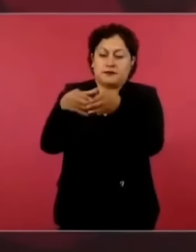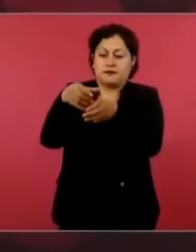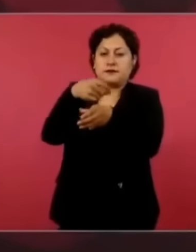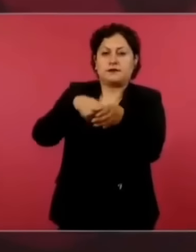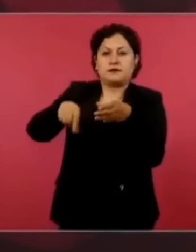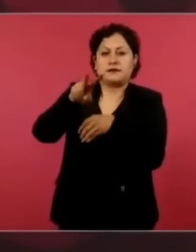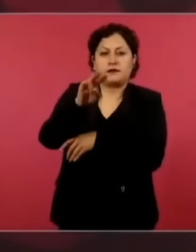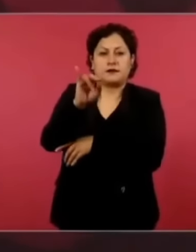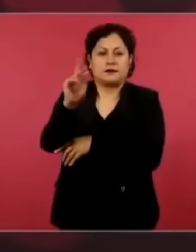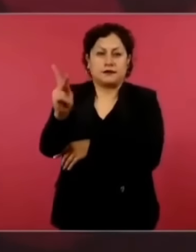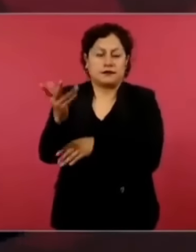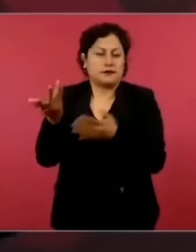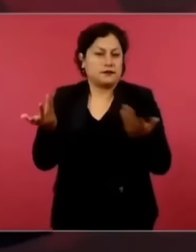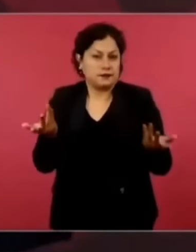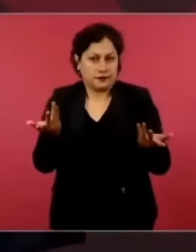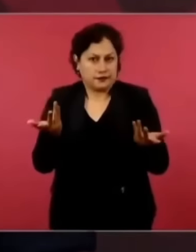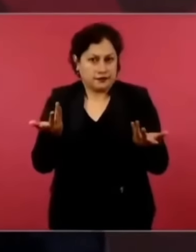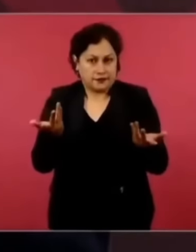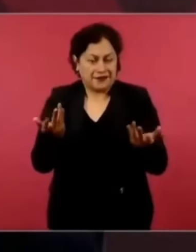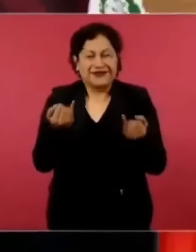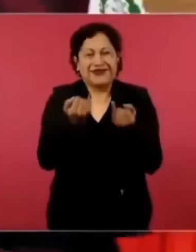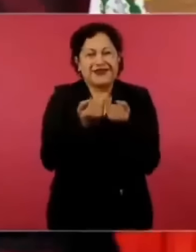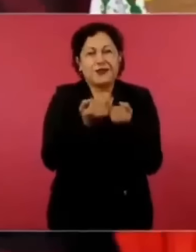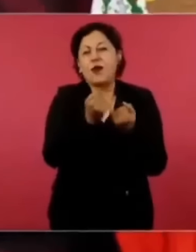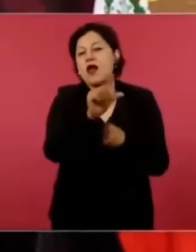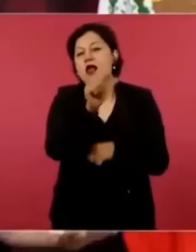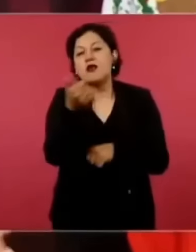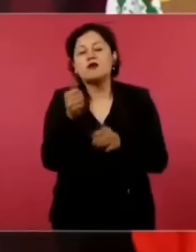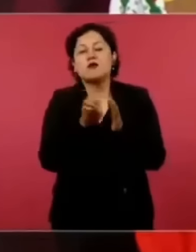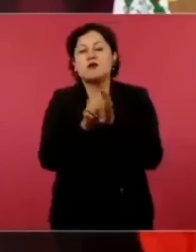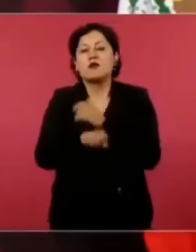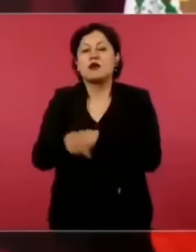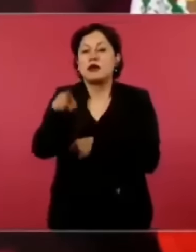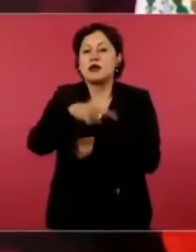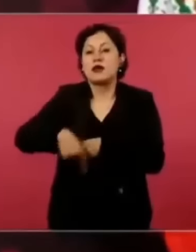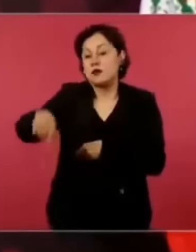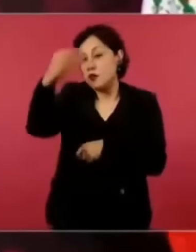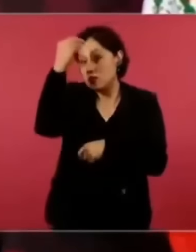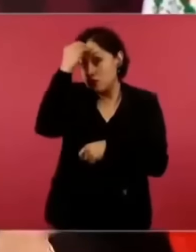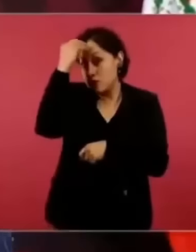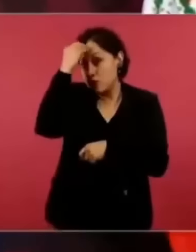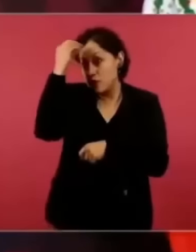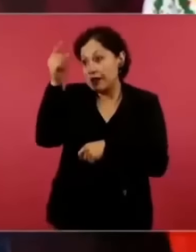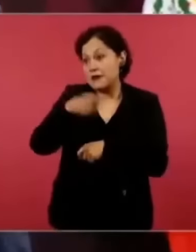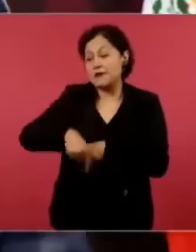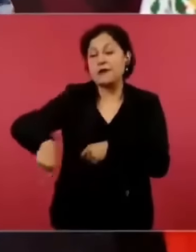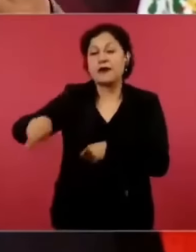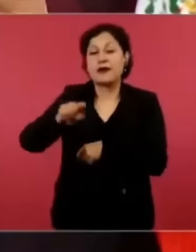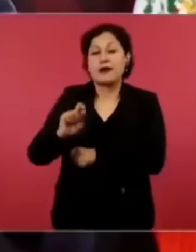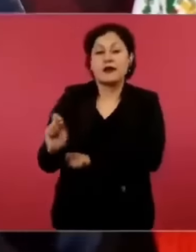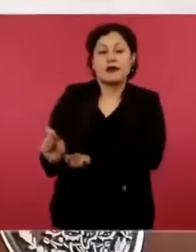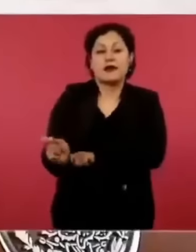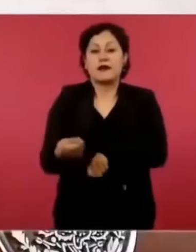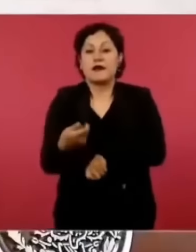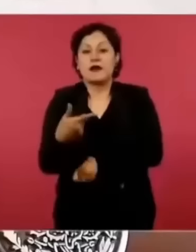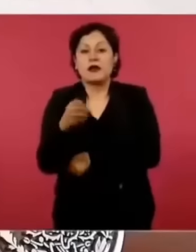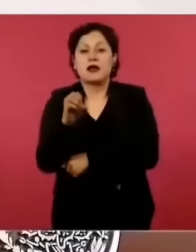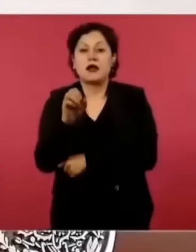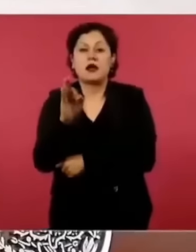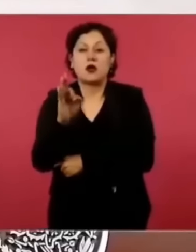Chapultepec. ¿Todos? Sí, pero ¿cuántos van al campo de golf? ¿Y ese es México?